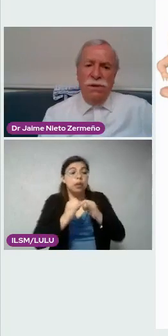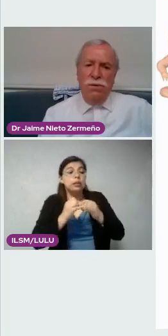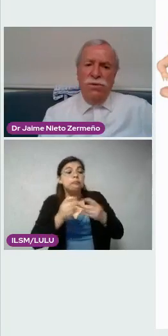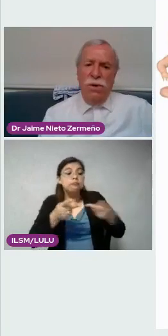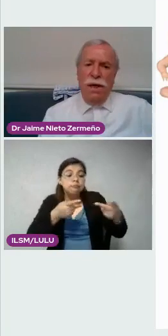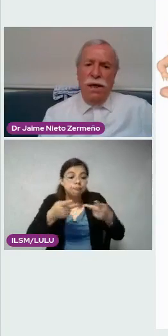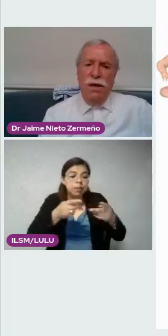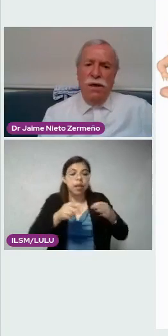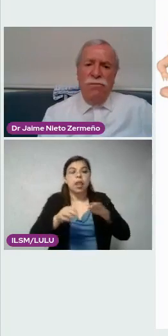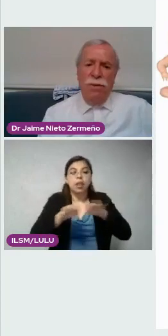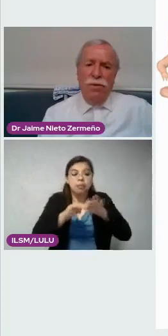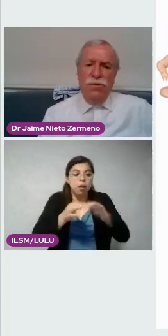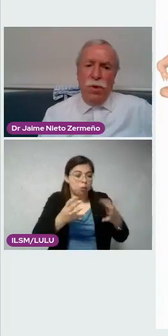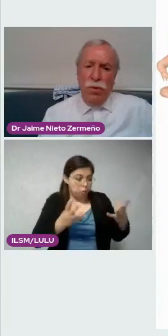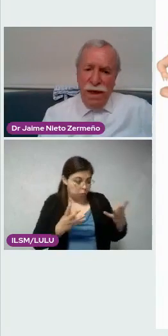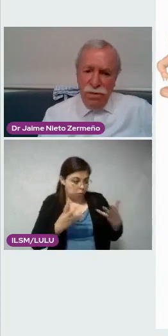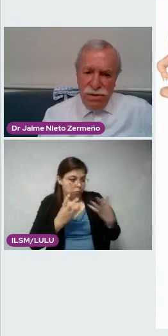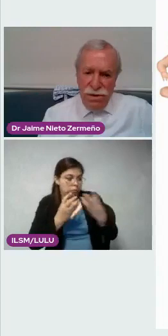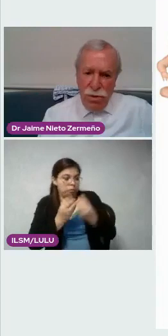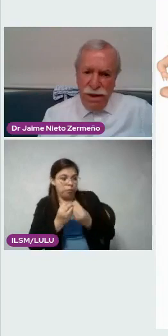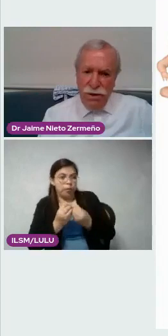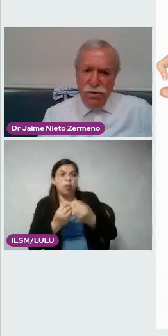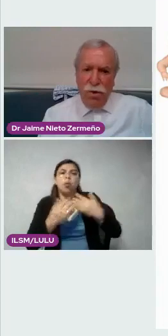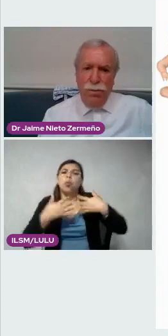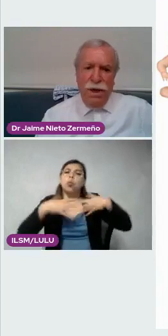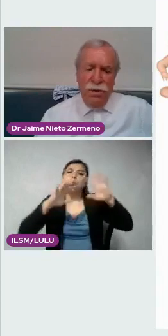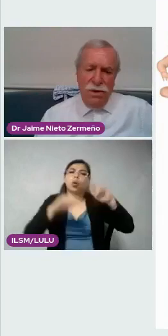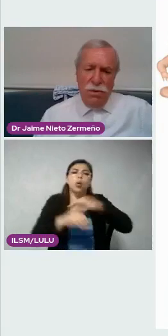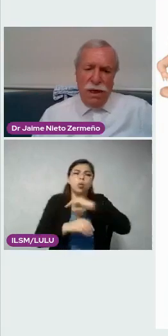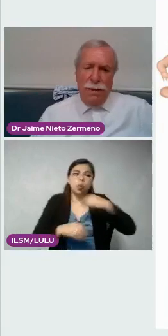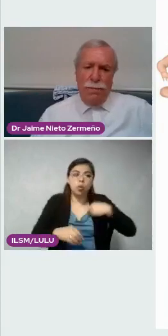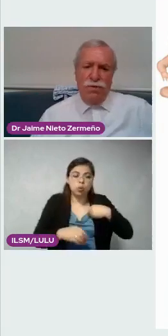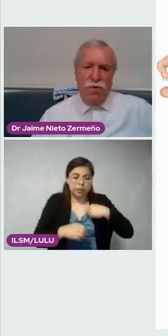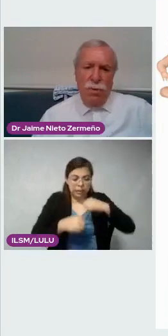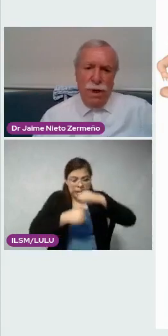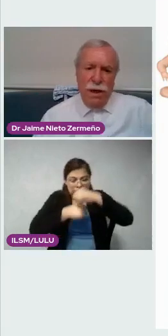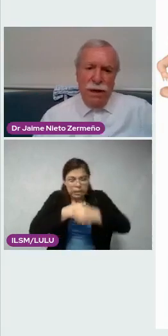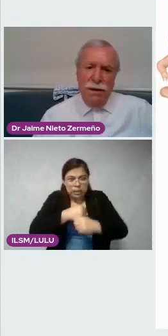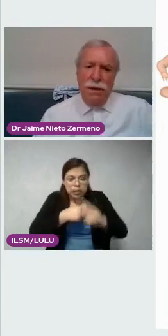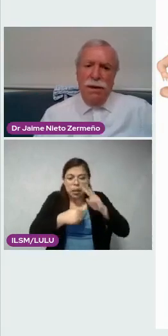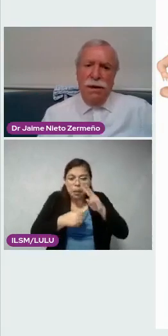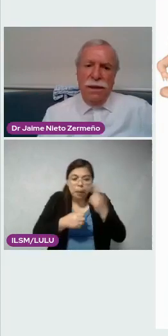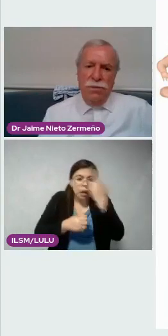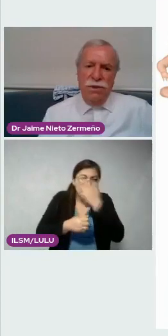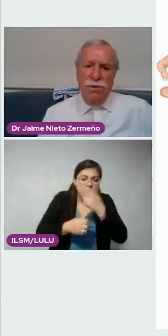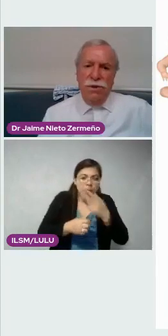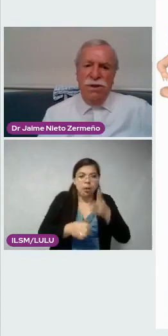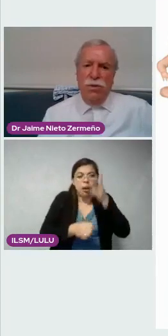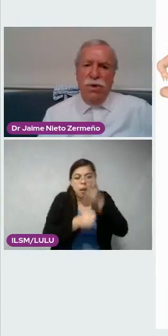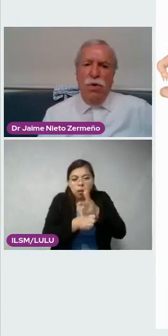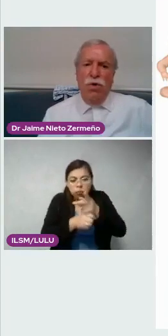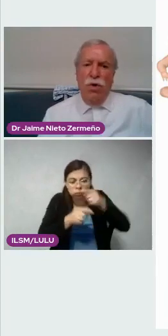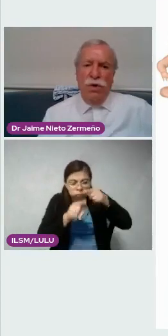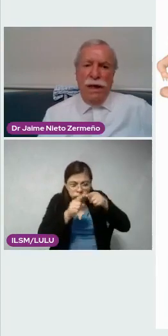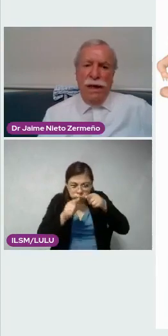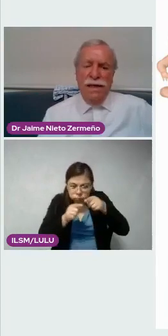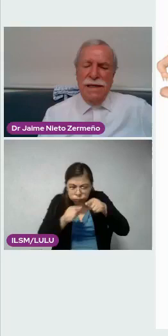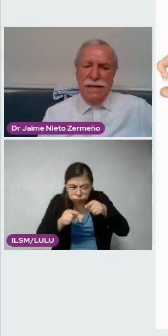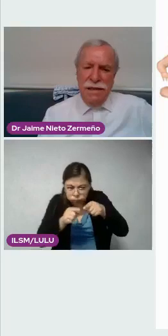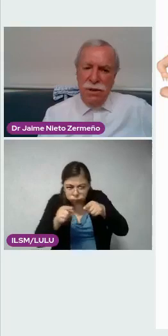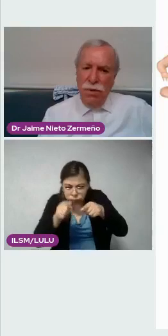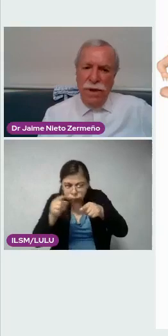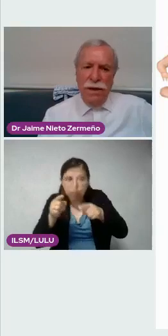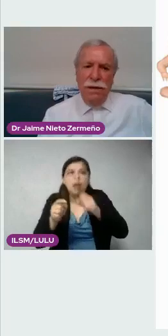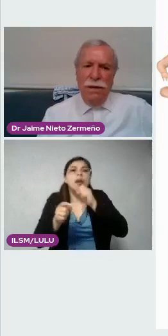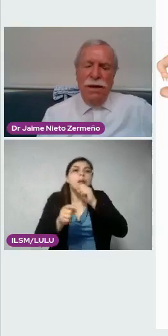multiinstitucional. Fuimos pioneros en cirugía endoscópica o cirugía laparoscópica. En nuestra cirugía oncológica,